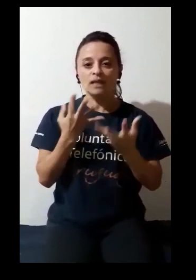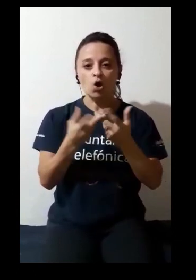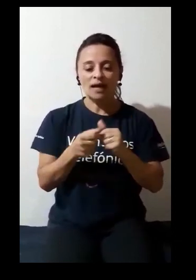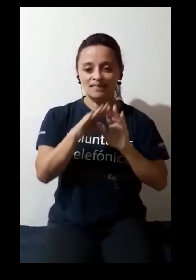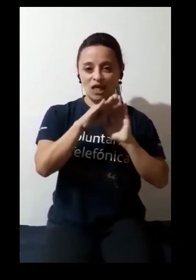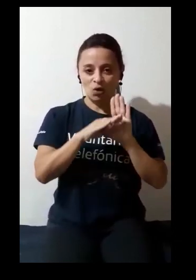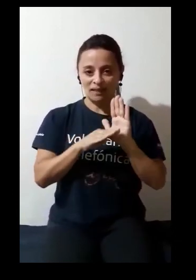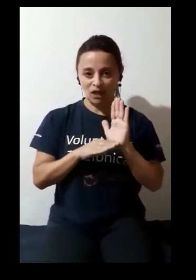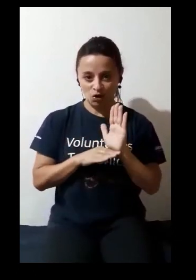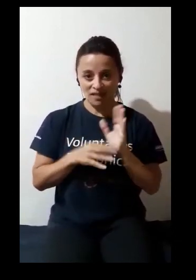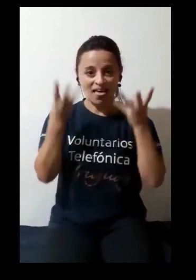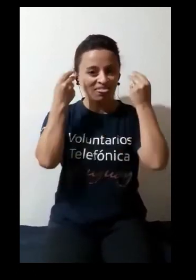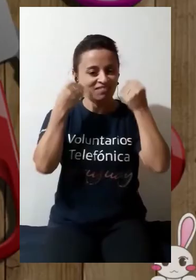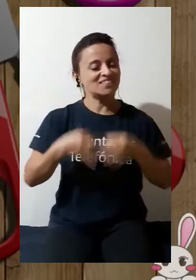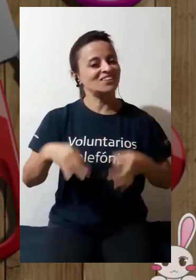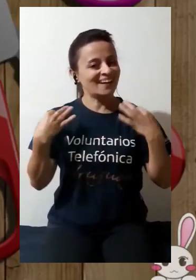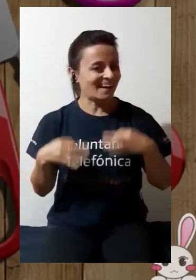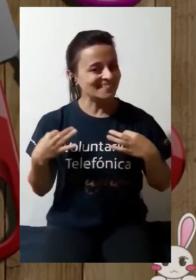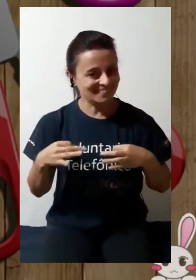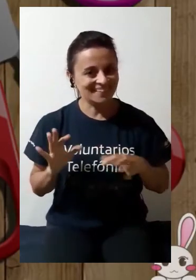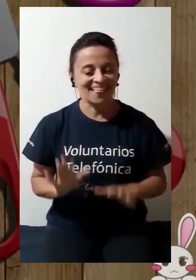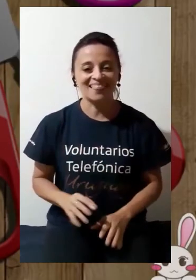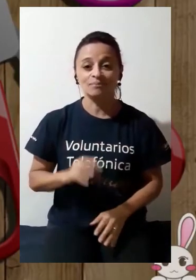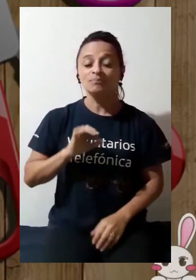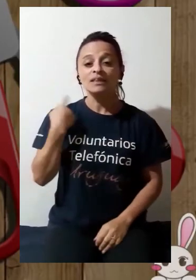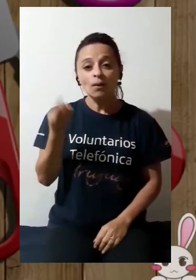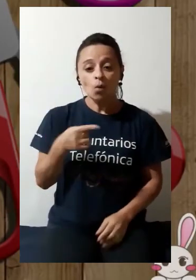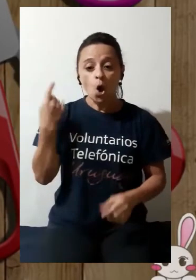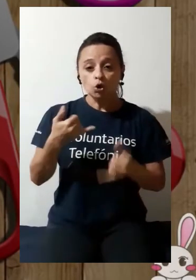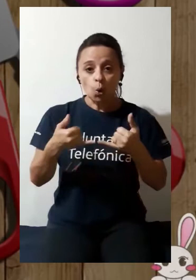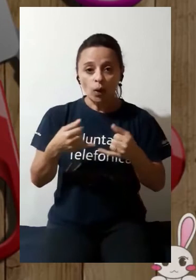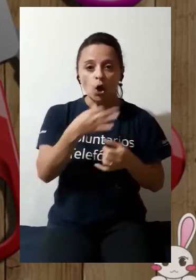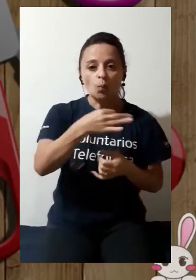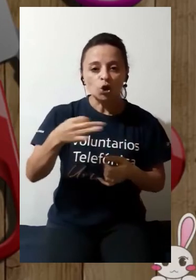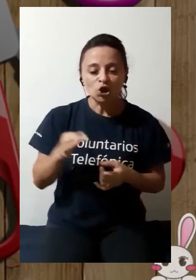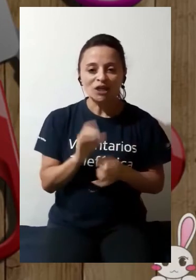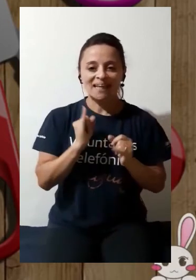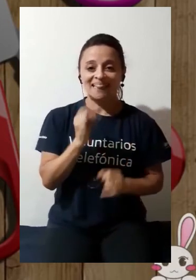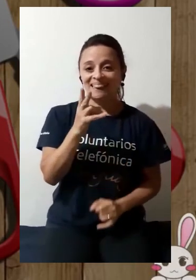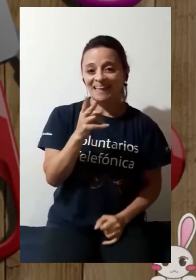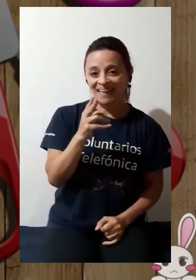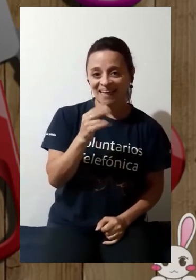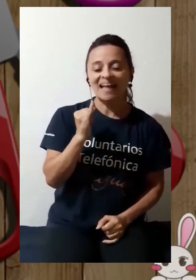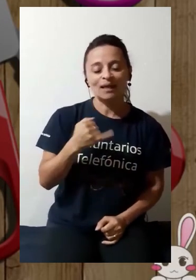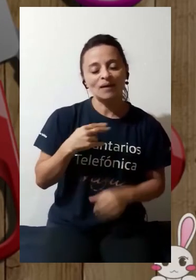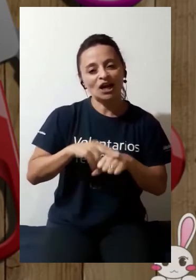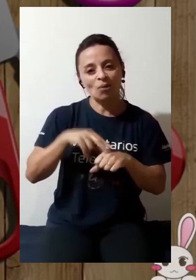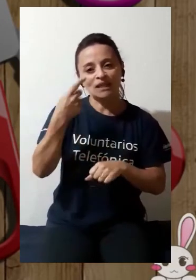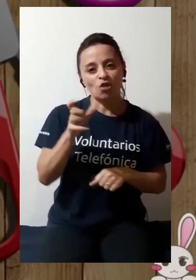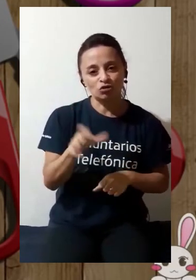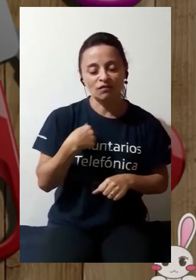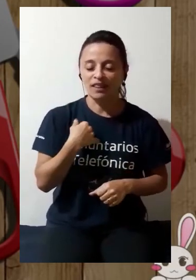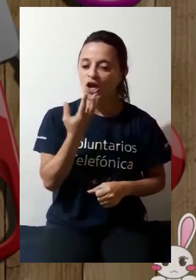asegurada. Botones y tijeras. Ya se los he estado recomendando en otro vídeo. Este es un juego que me gusta mucho donde tienen que ir uniendo